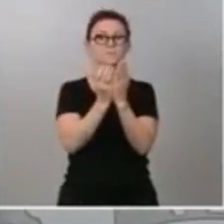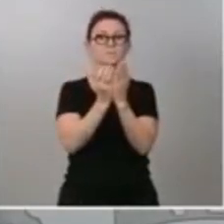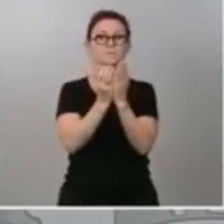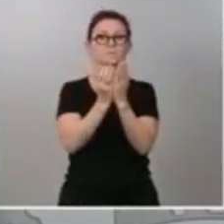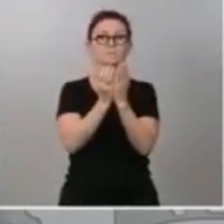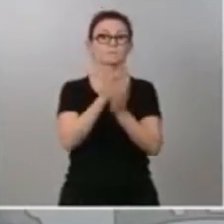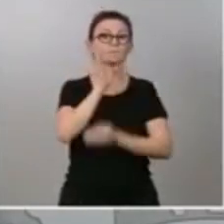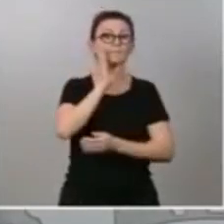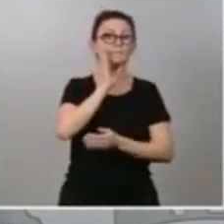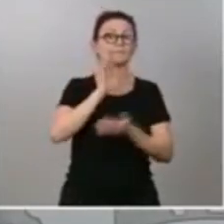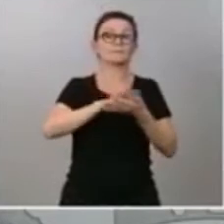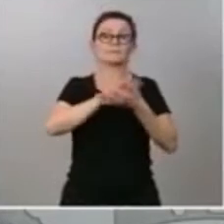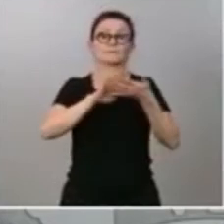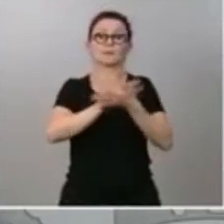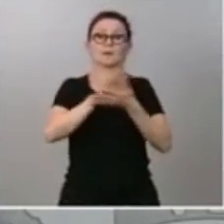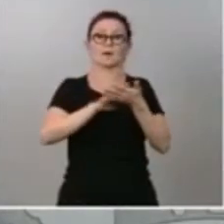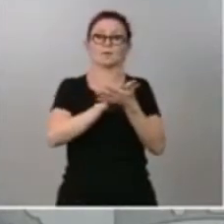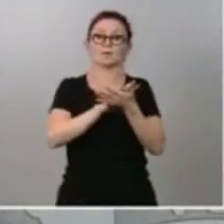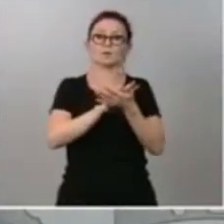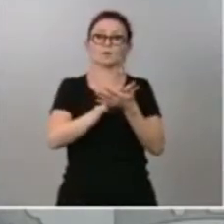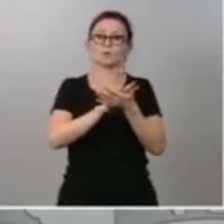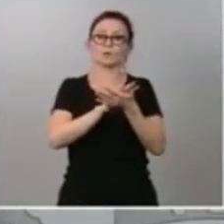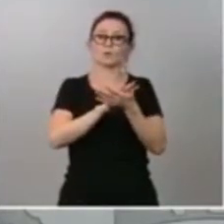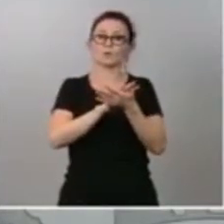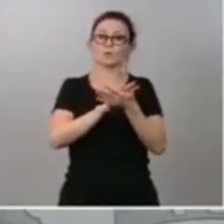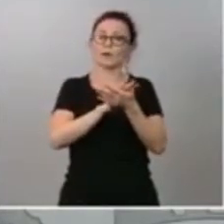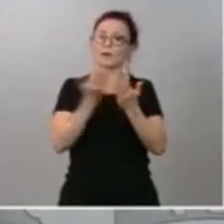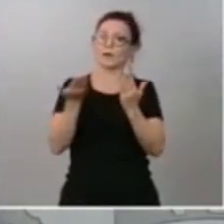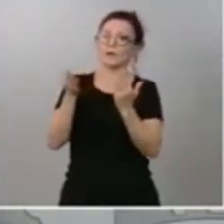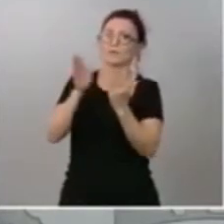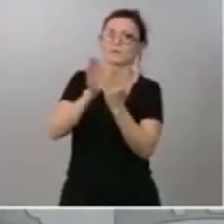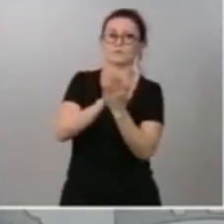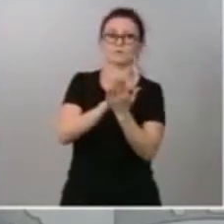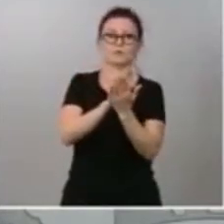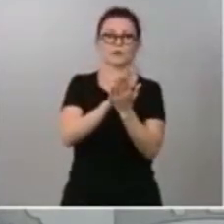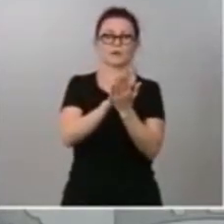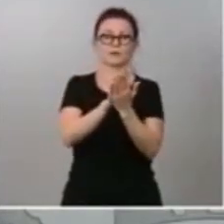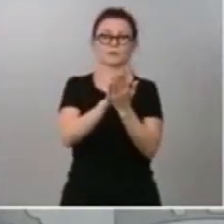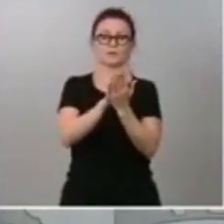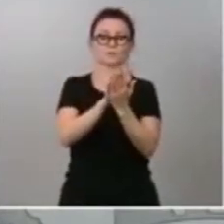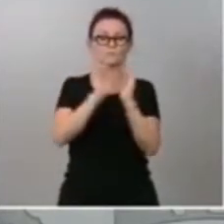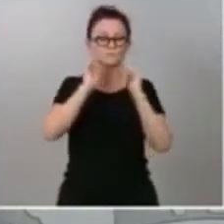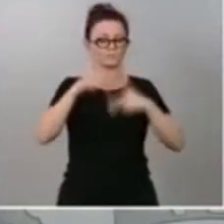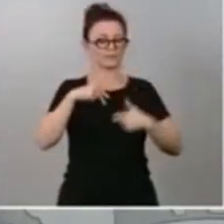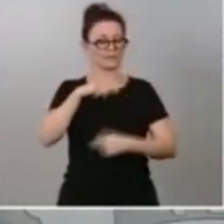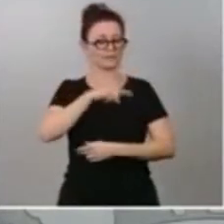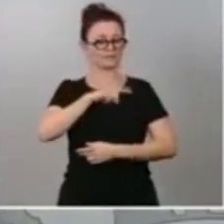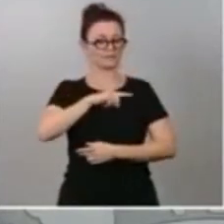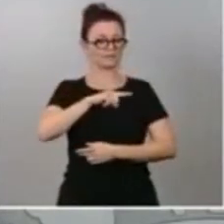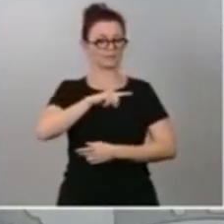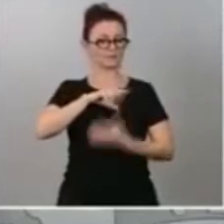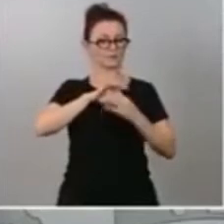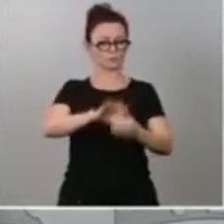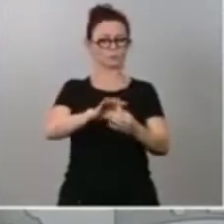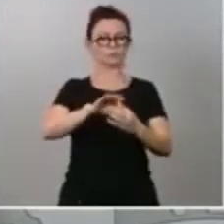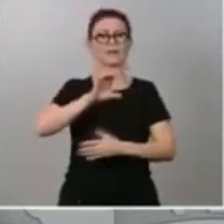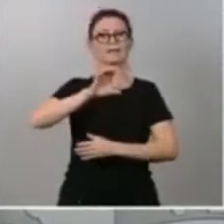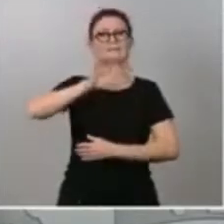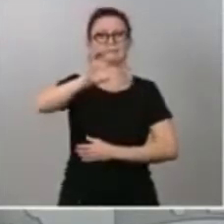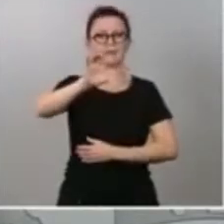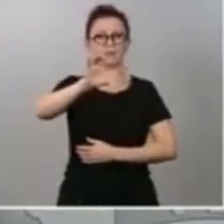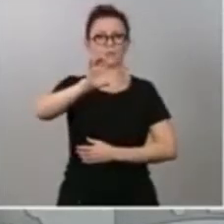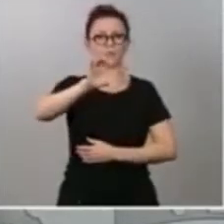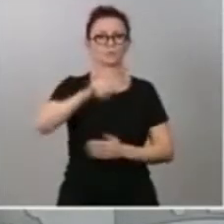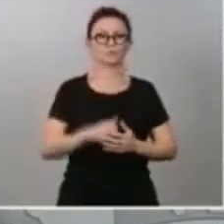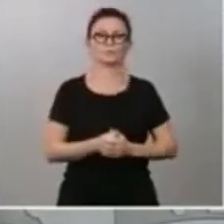máxima exigencia y debemos hacerlo con resolución y con sentido de Estado, que es lo que me gustaría también pedir a las fuerzas políticas. Es tarea del